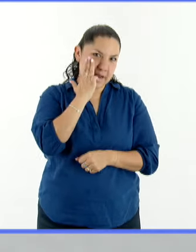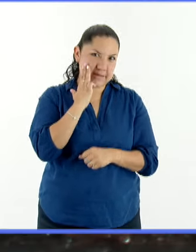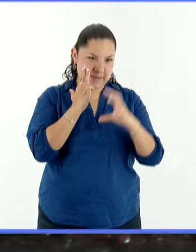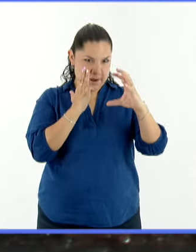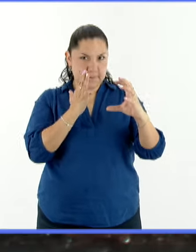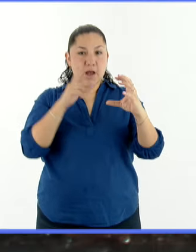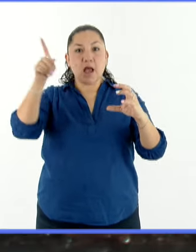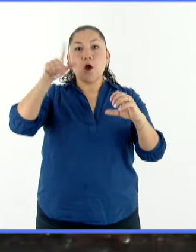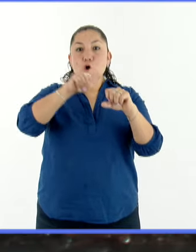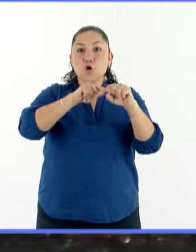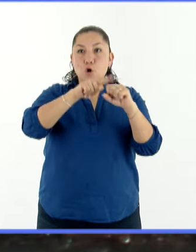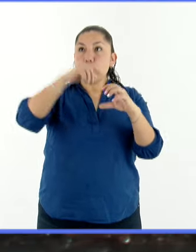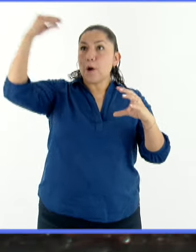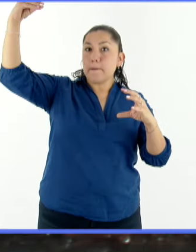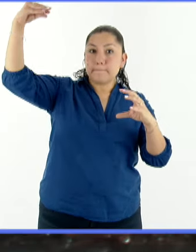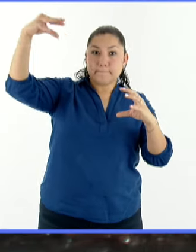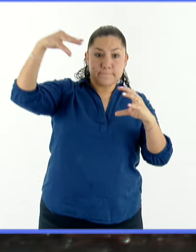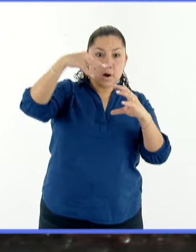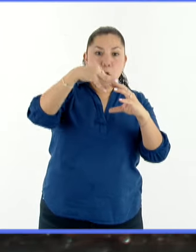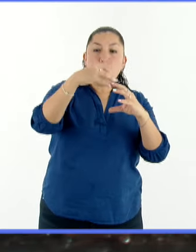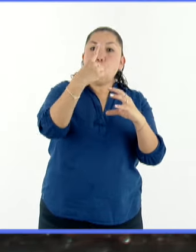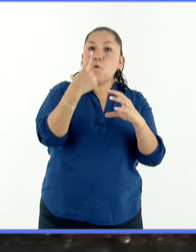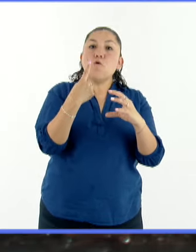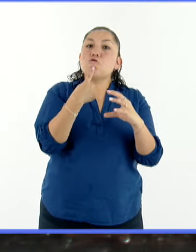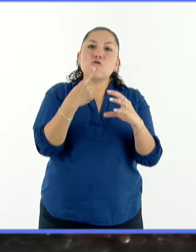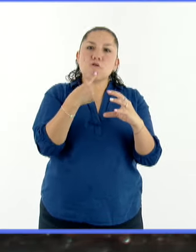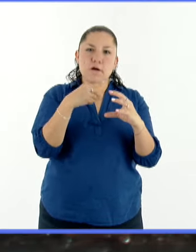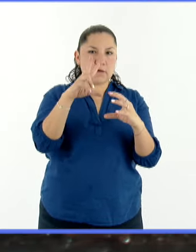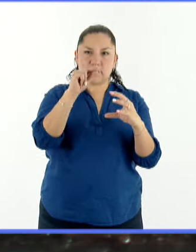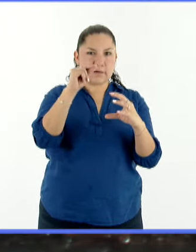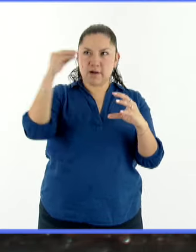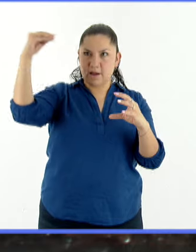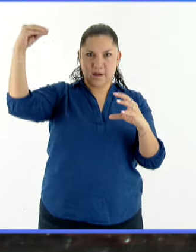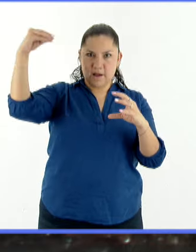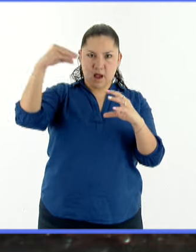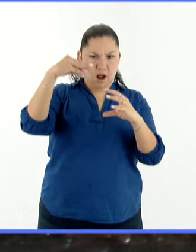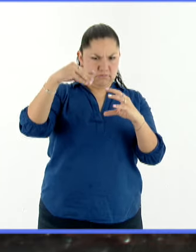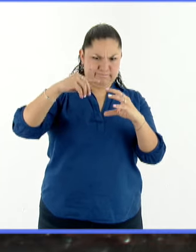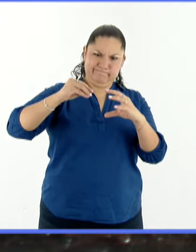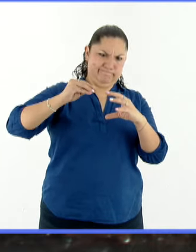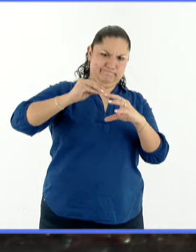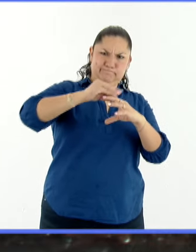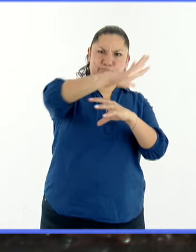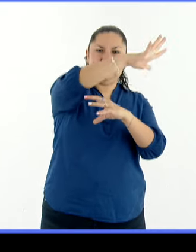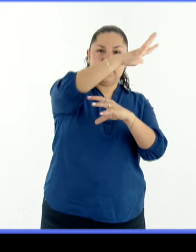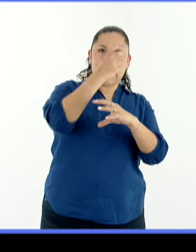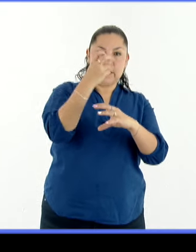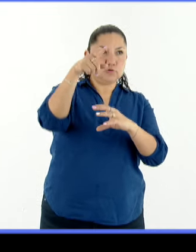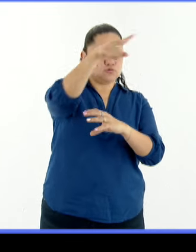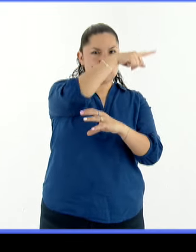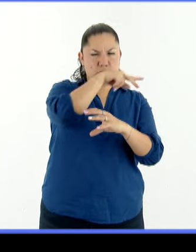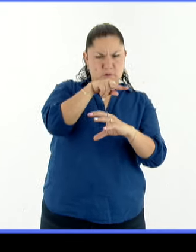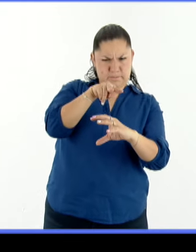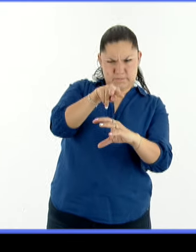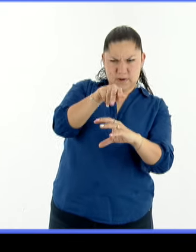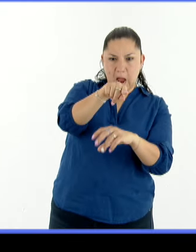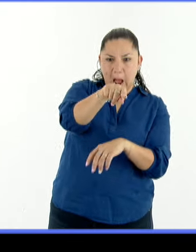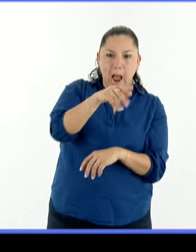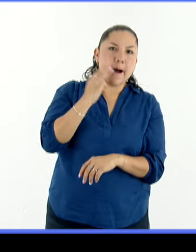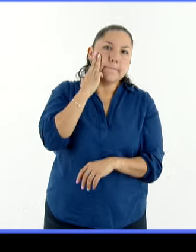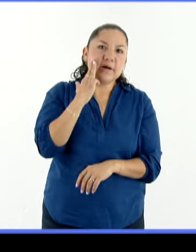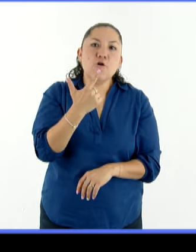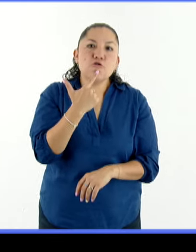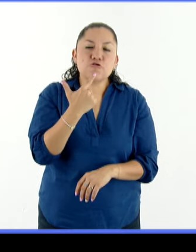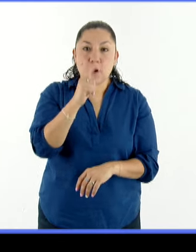luz, menos la del color rojo, y ésta rebota hacia afuera. Por eso vemos la manzana roja. En el ojo humano,